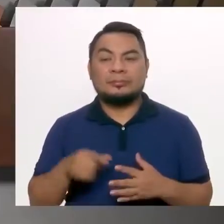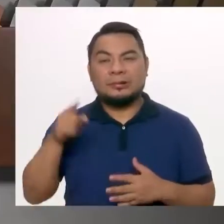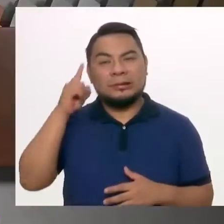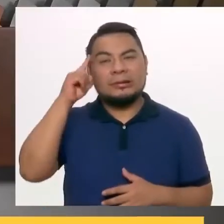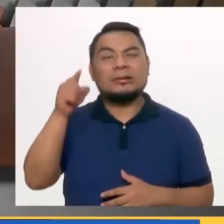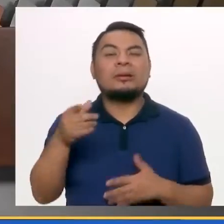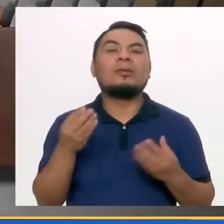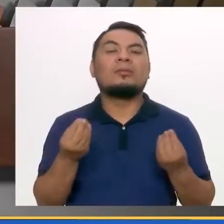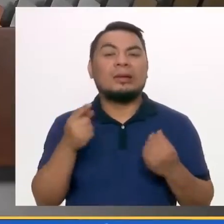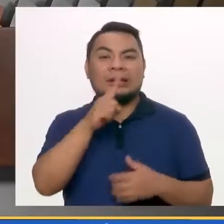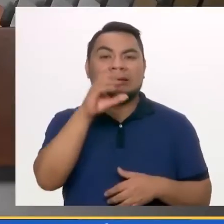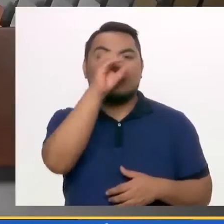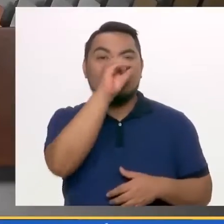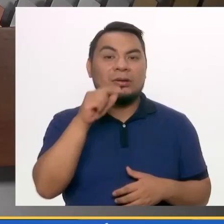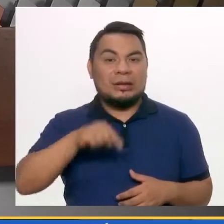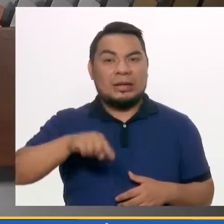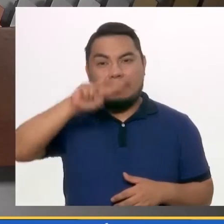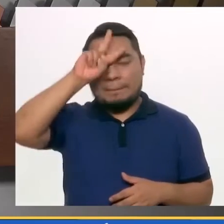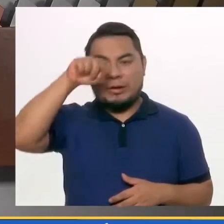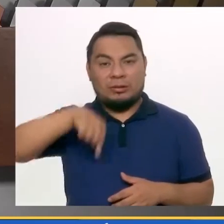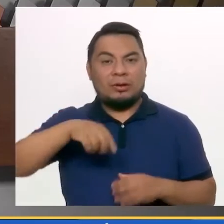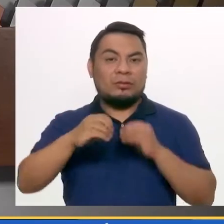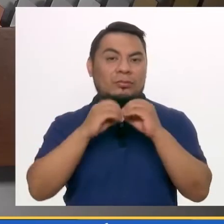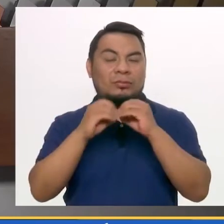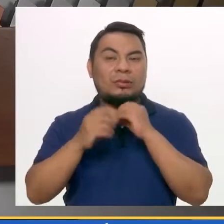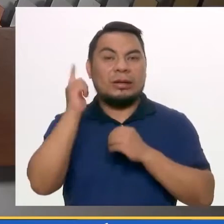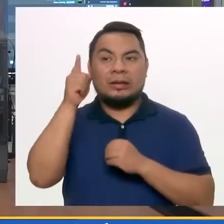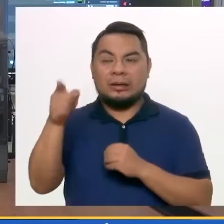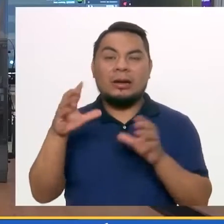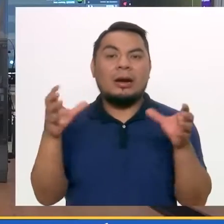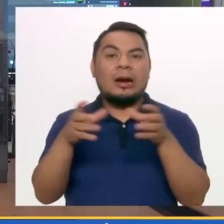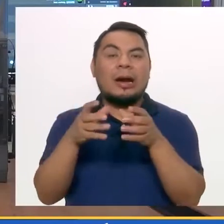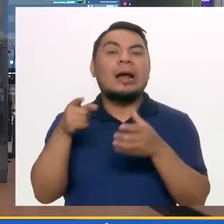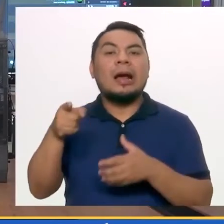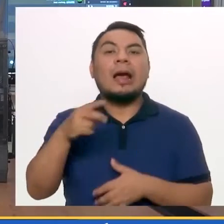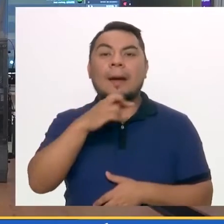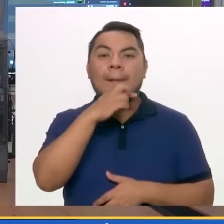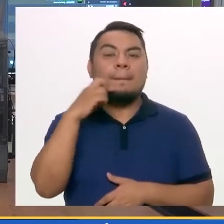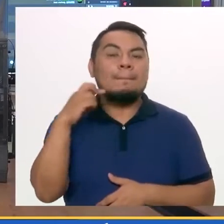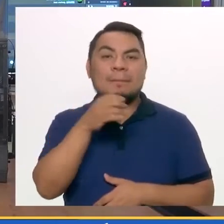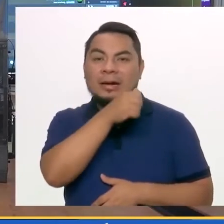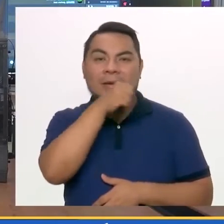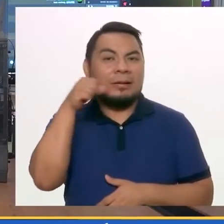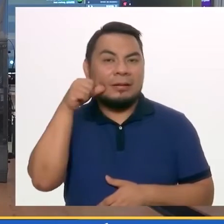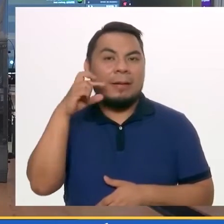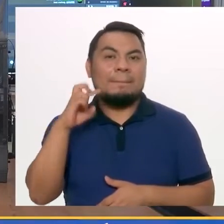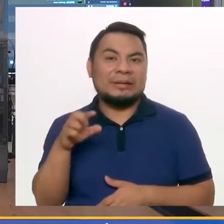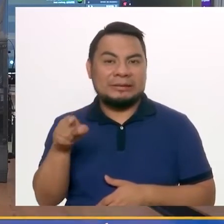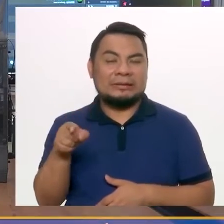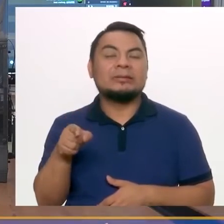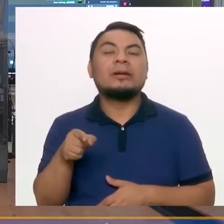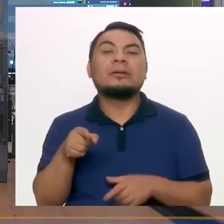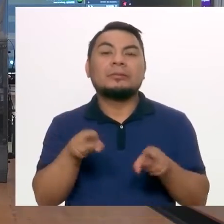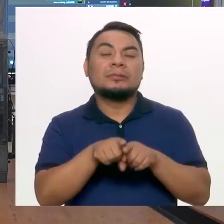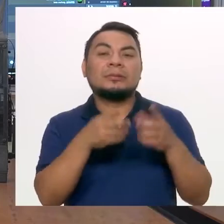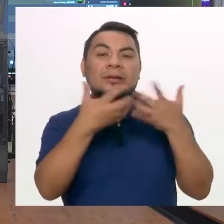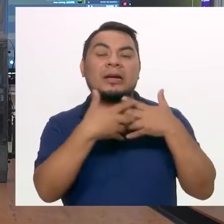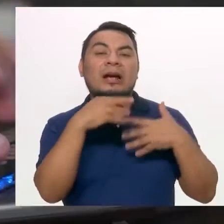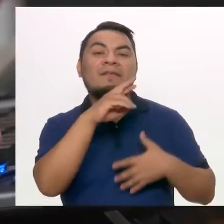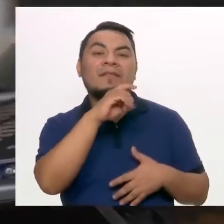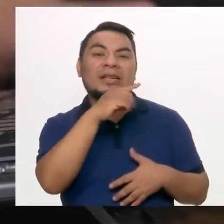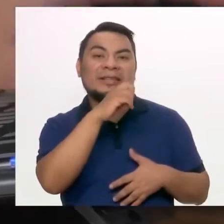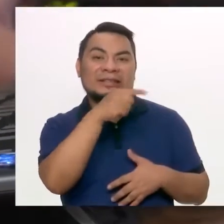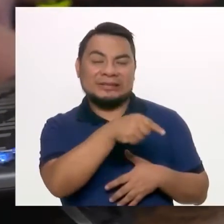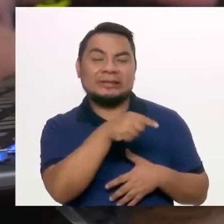Esta iniciativa se ha desarrollado 100% en Perú, liderada por el equipo de Pilsen Callao y Fahrenheit DDB, en conjunto también